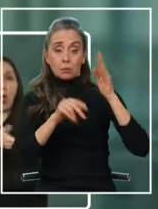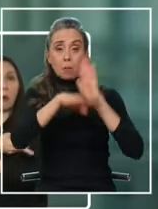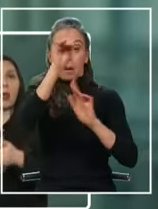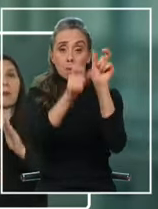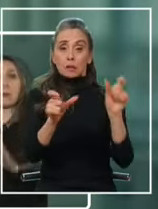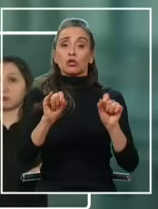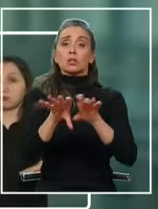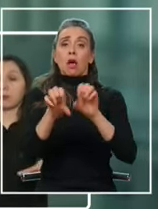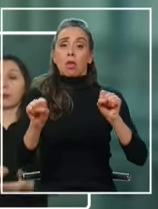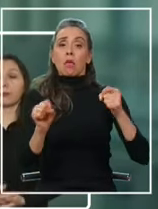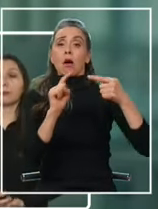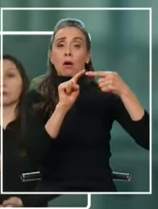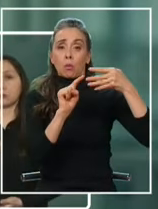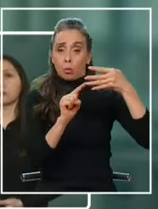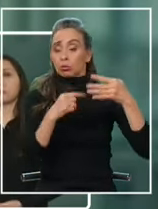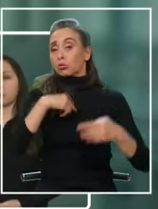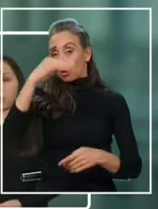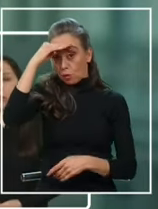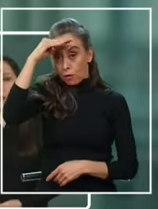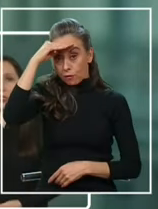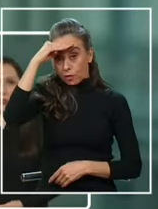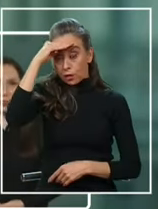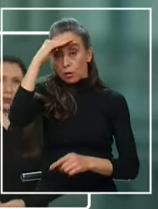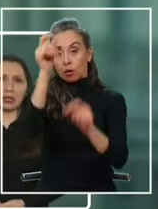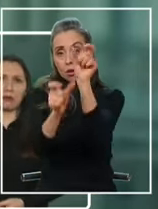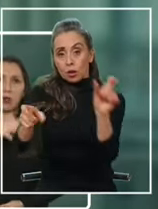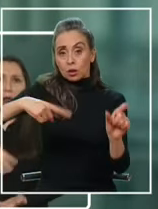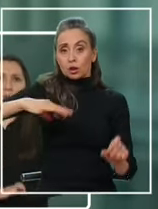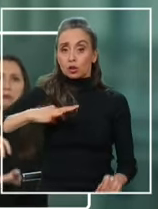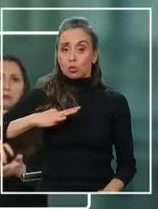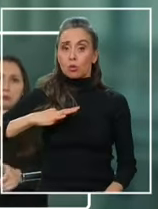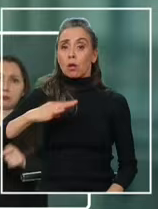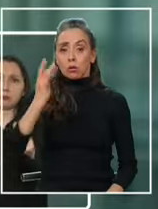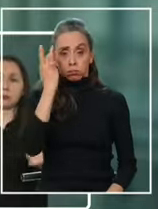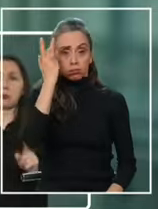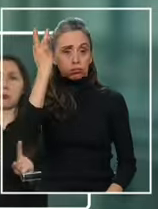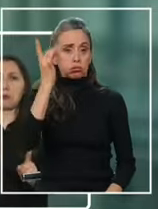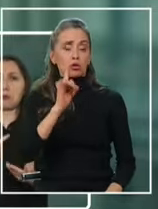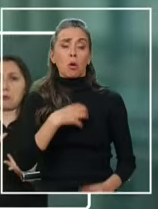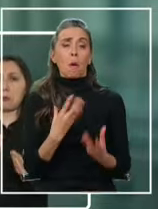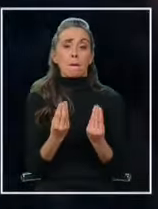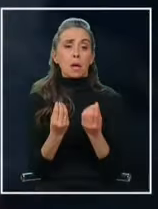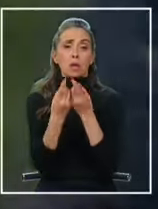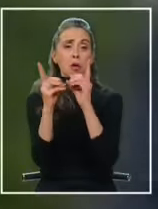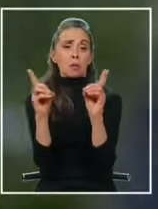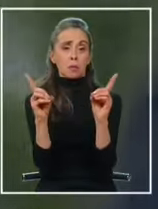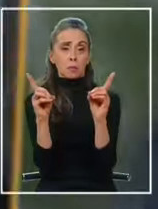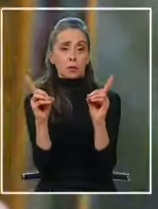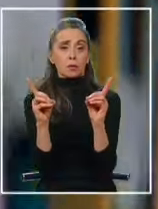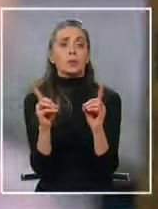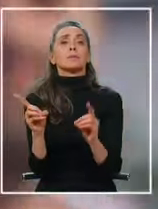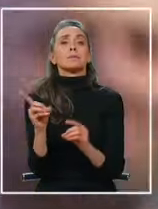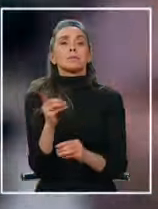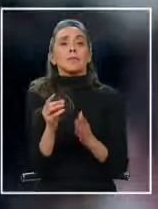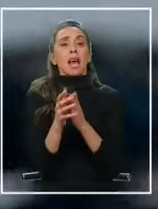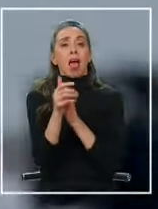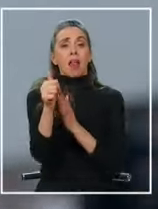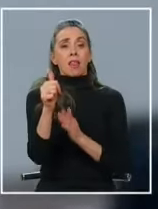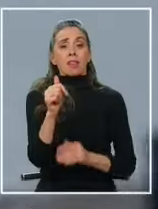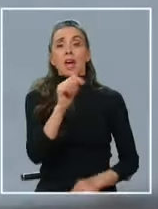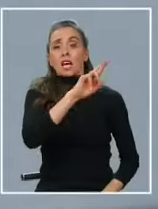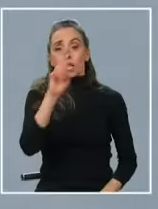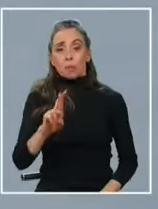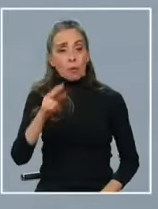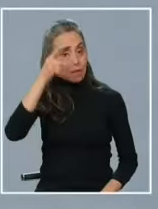gran mayoría de la población yo confío en la sabiduría de nuestro pueblo y como te decía no le tengo ningún miedo a la democracia El líder de Republicanos José